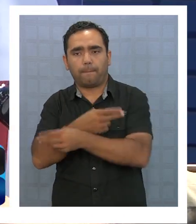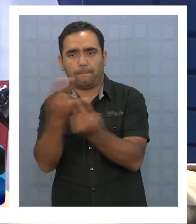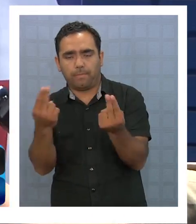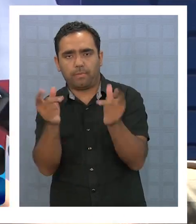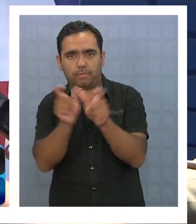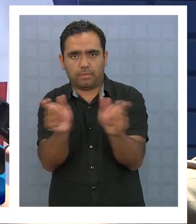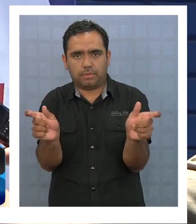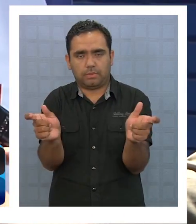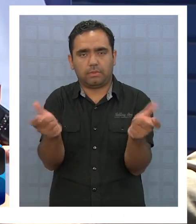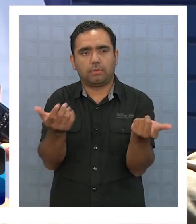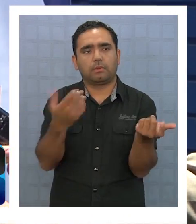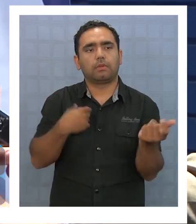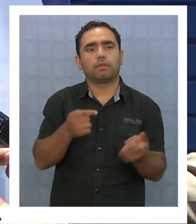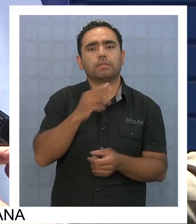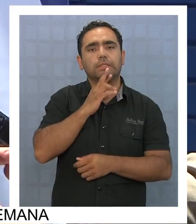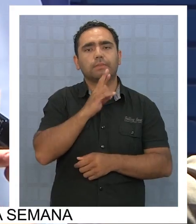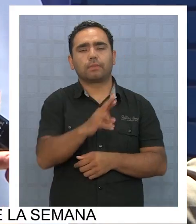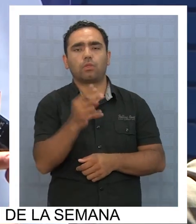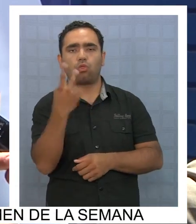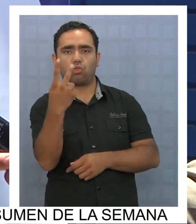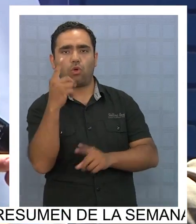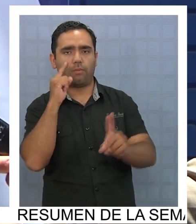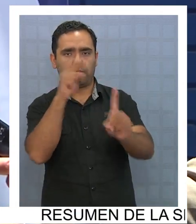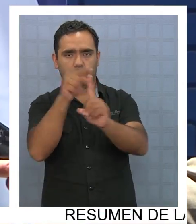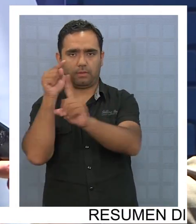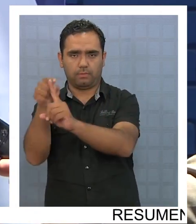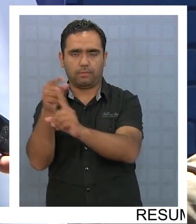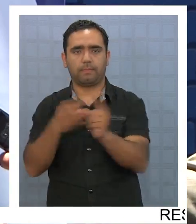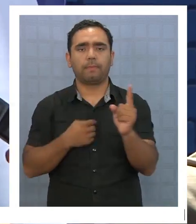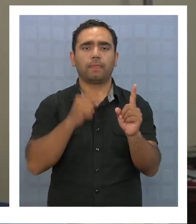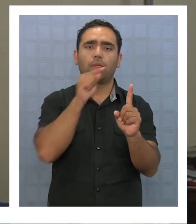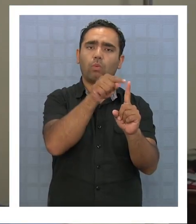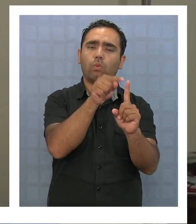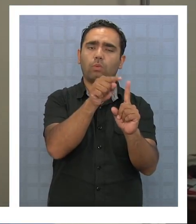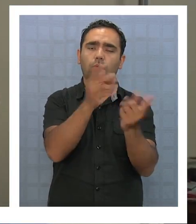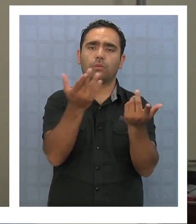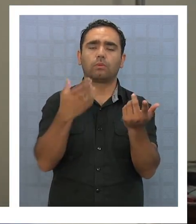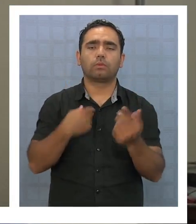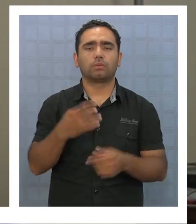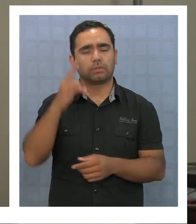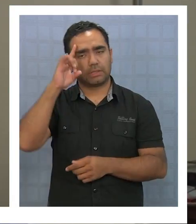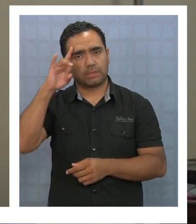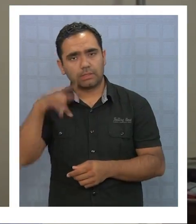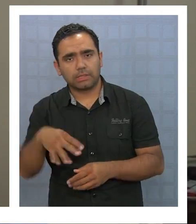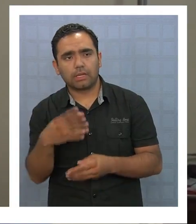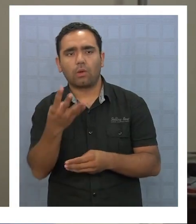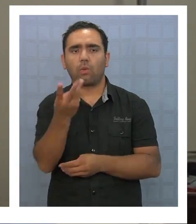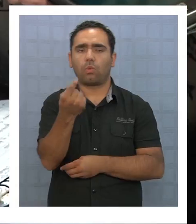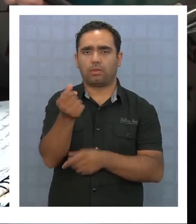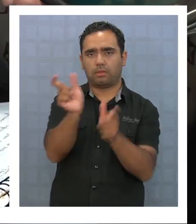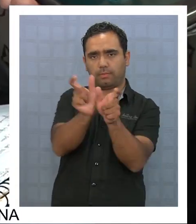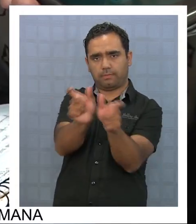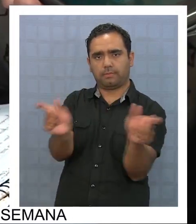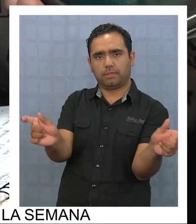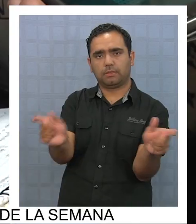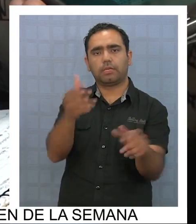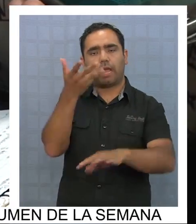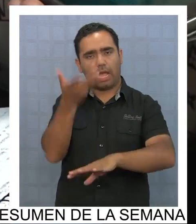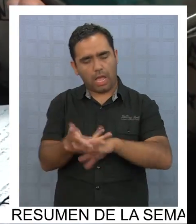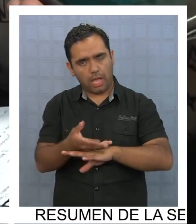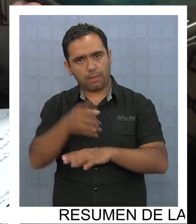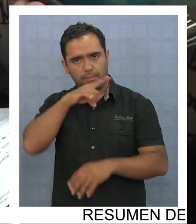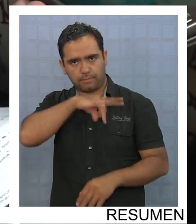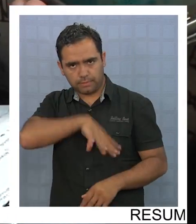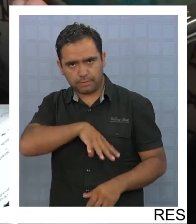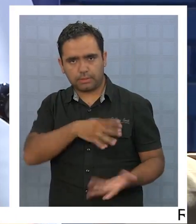censo busca responder dos objetivos principales. Uno, saber determinar la cantidad de población que existe en el país.